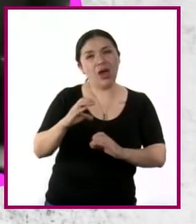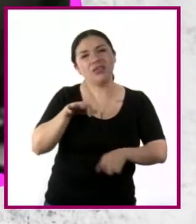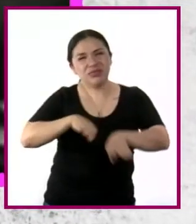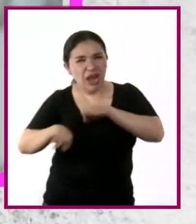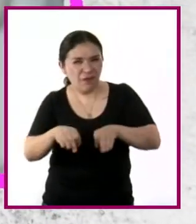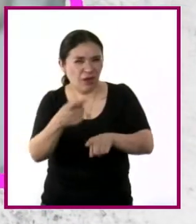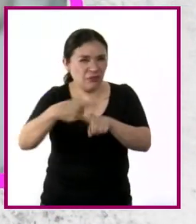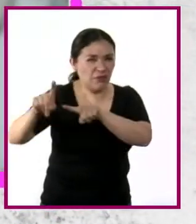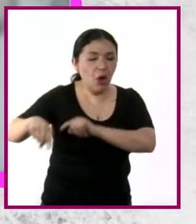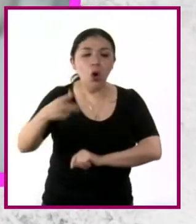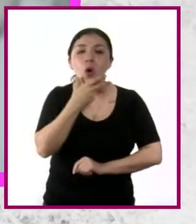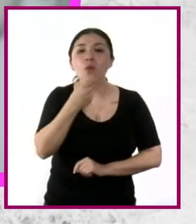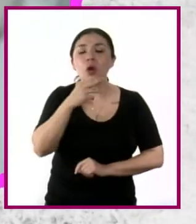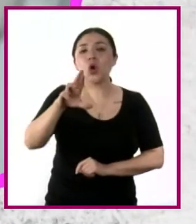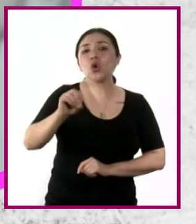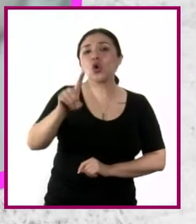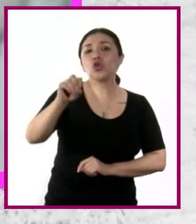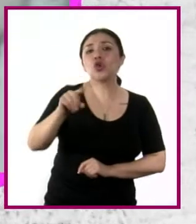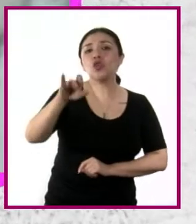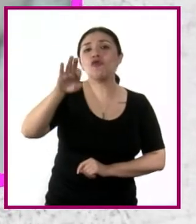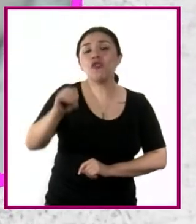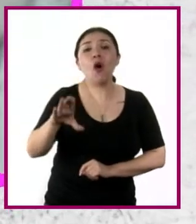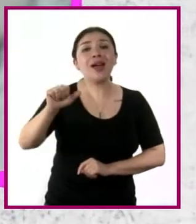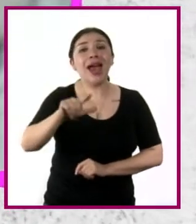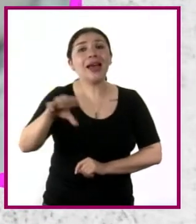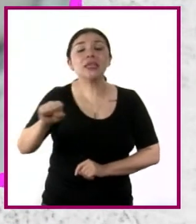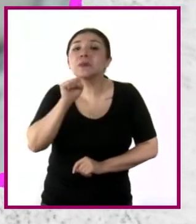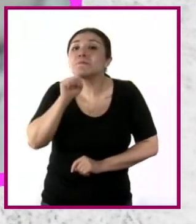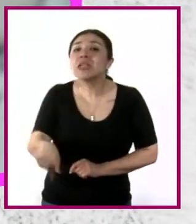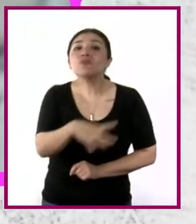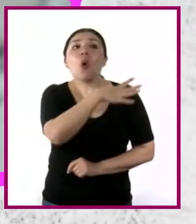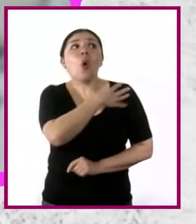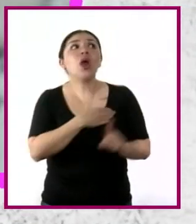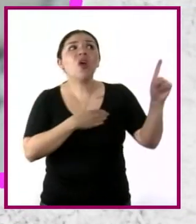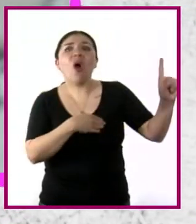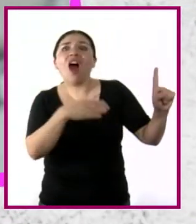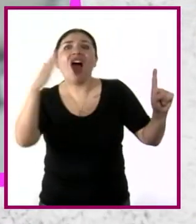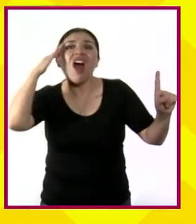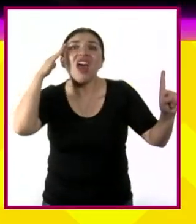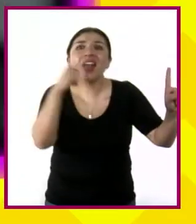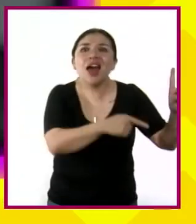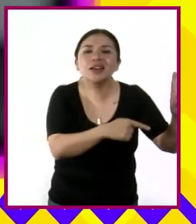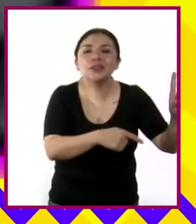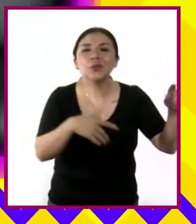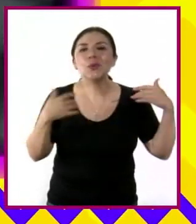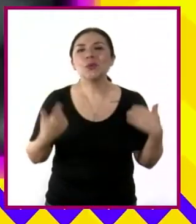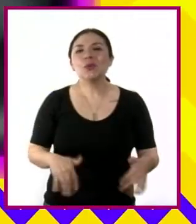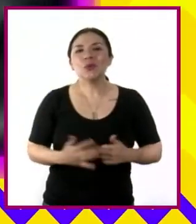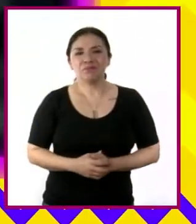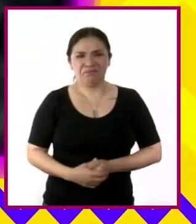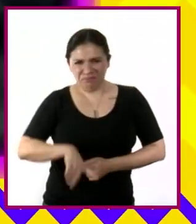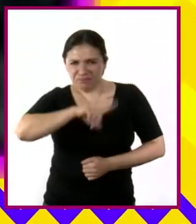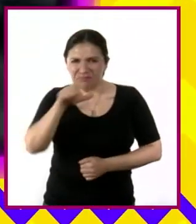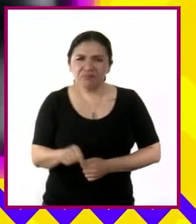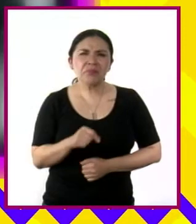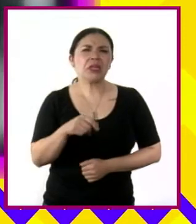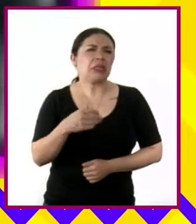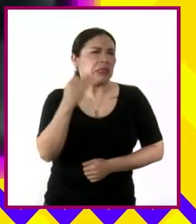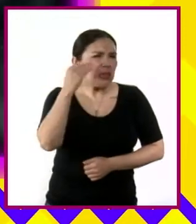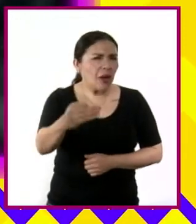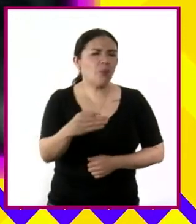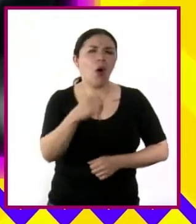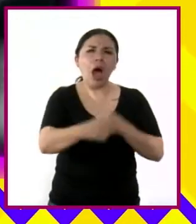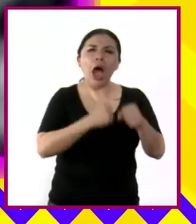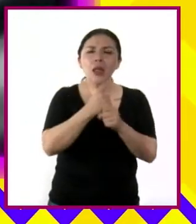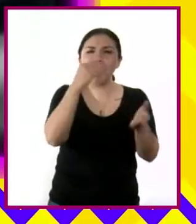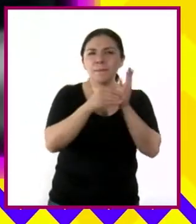Públicas Rodolfo Calles, hijo del general entre otros callistas. Durante los primeros meses de